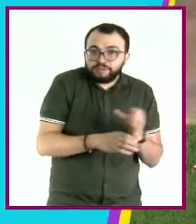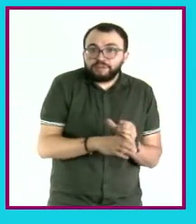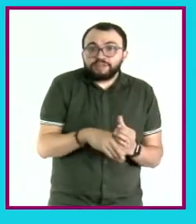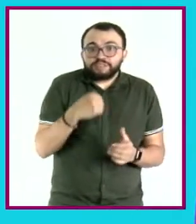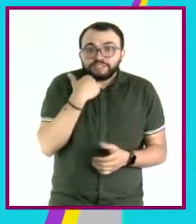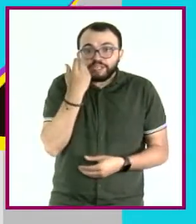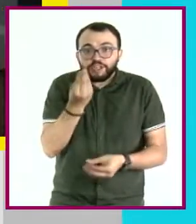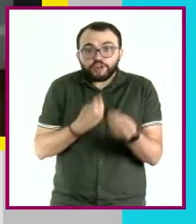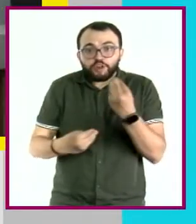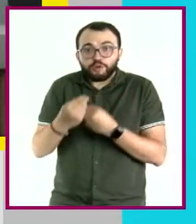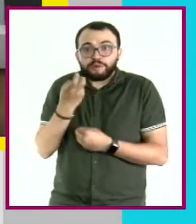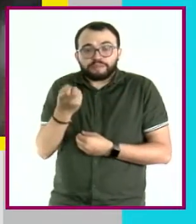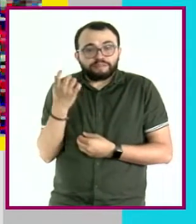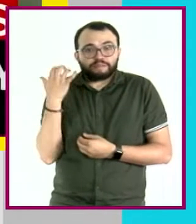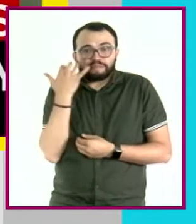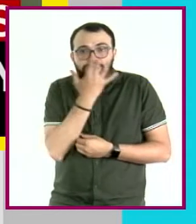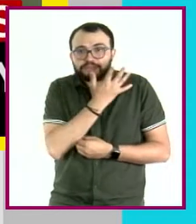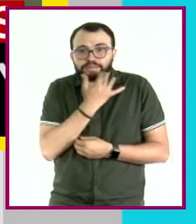proteína.